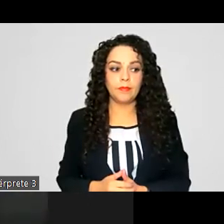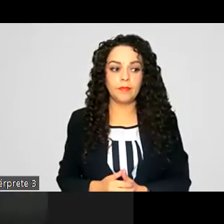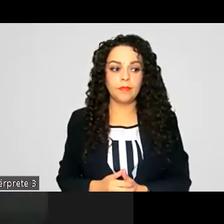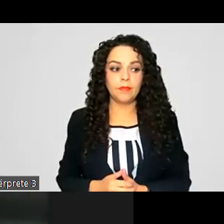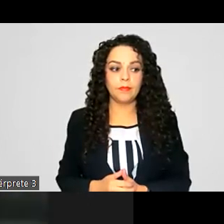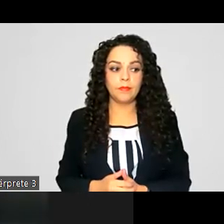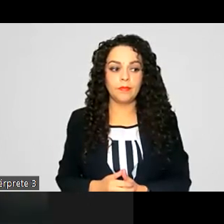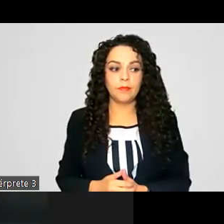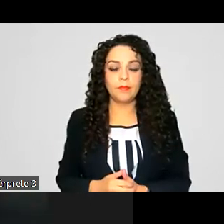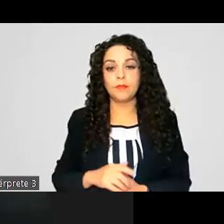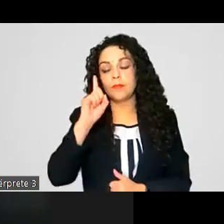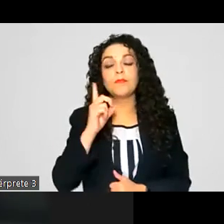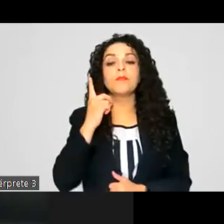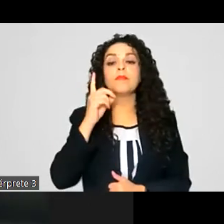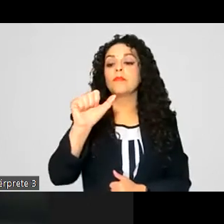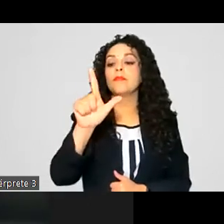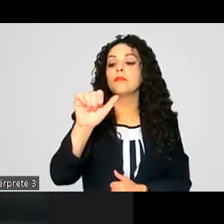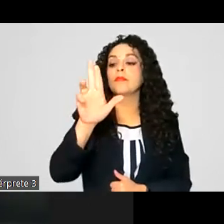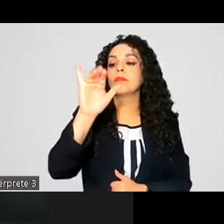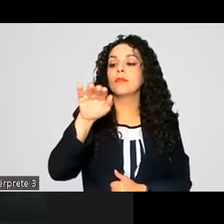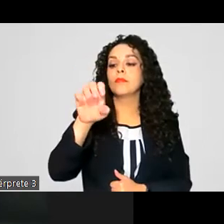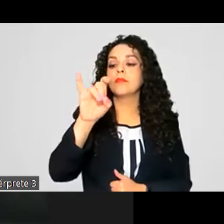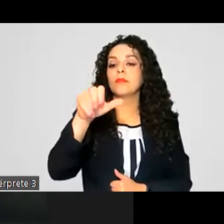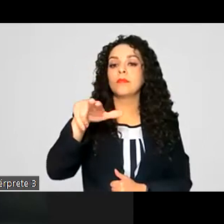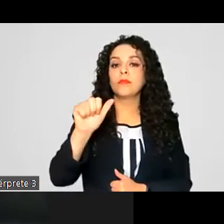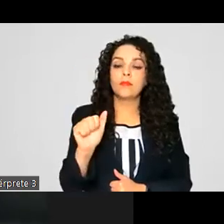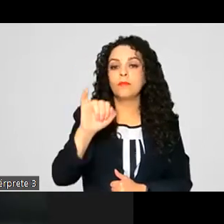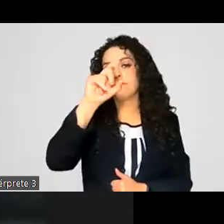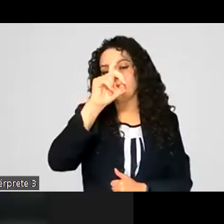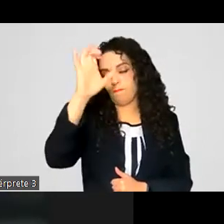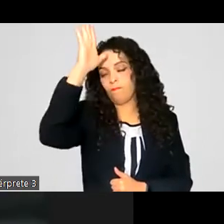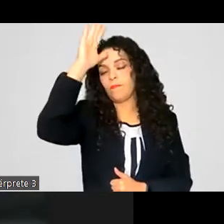Alicia Medina Hernández Alicia Medina, a favor